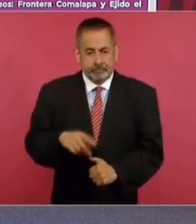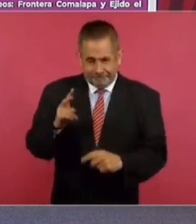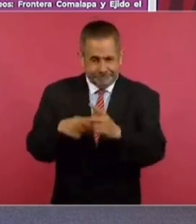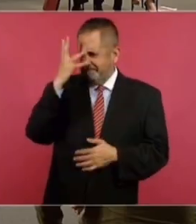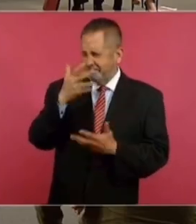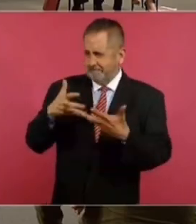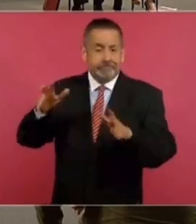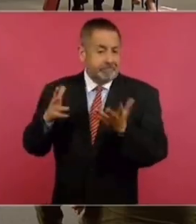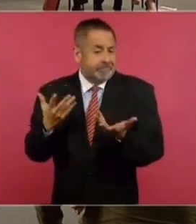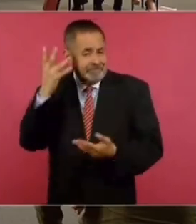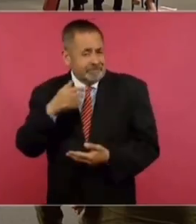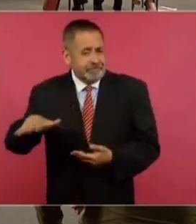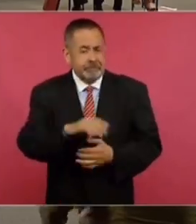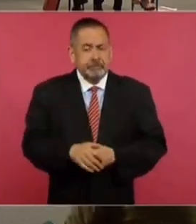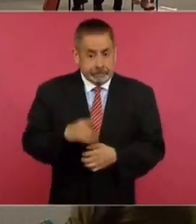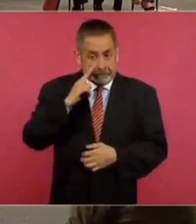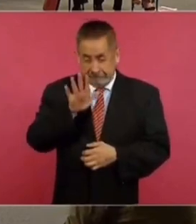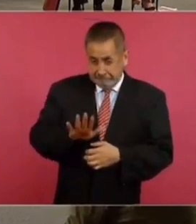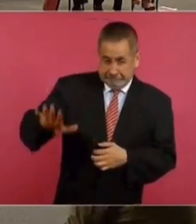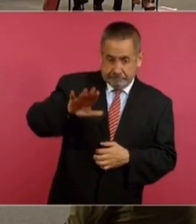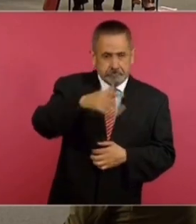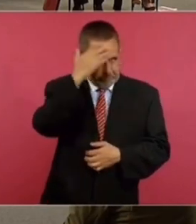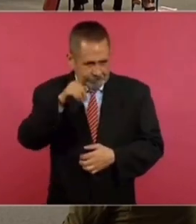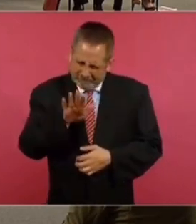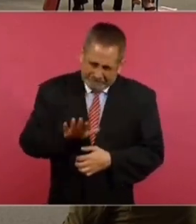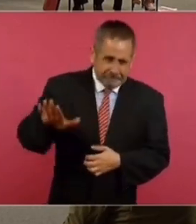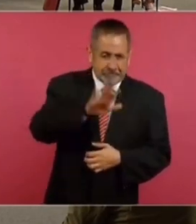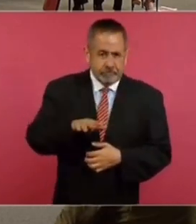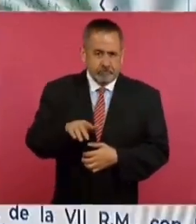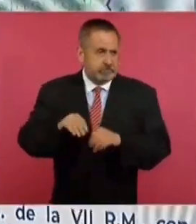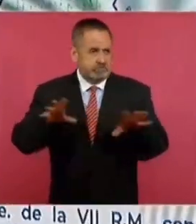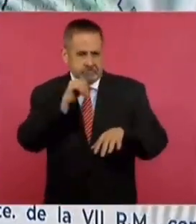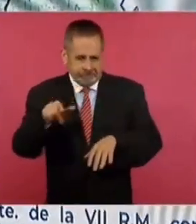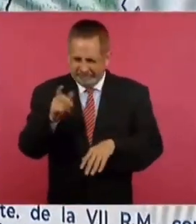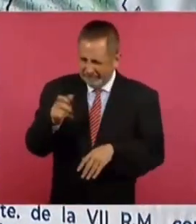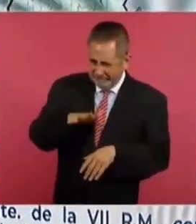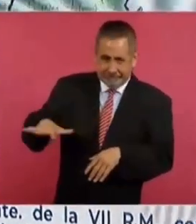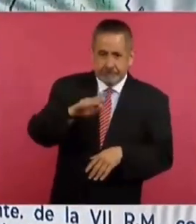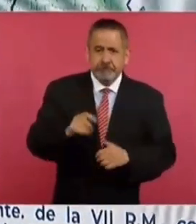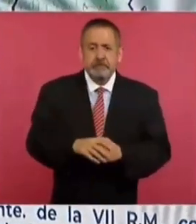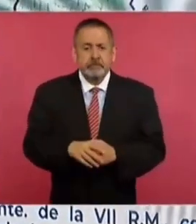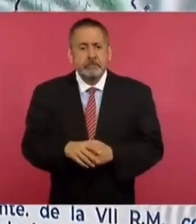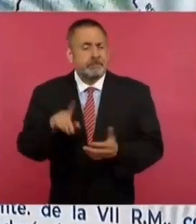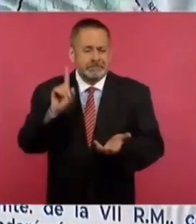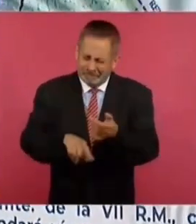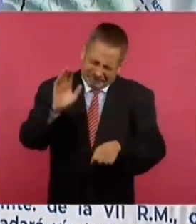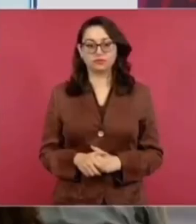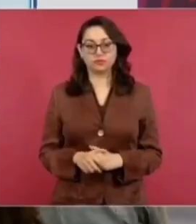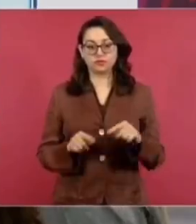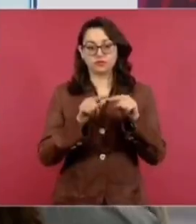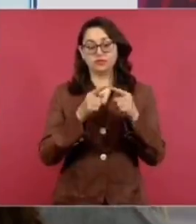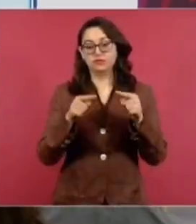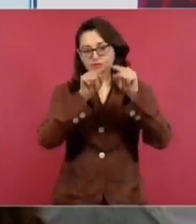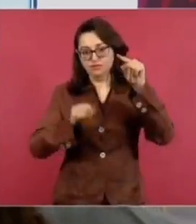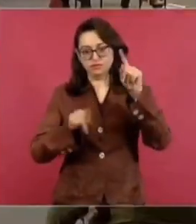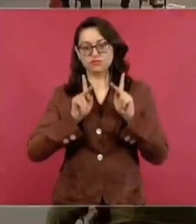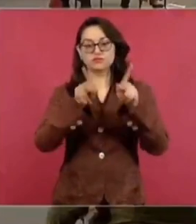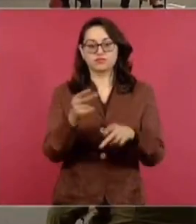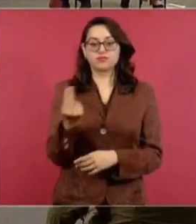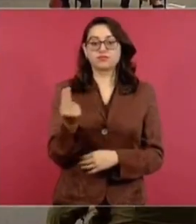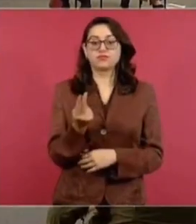paraíso. Esta región, y eso no se sabe mucho, es de las más pobres de México. Entonces